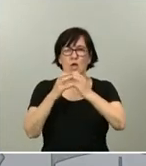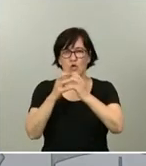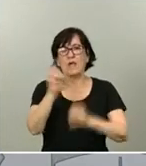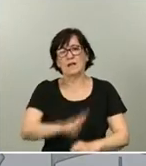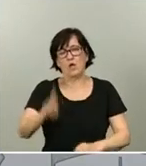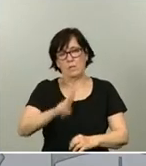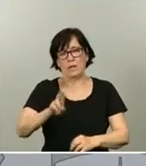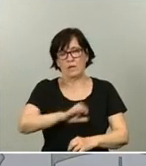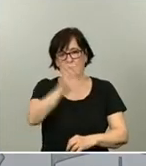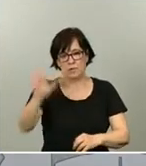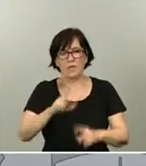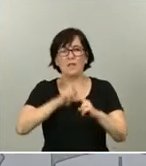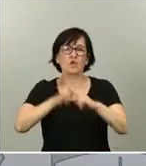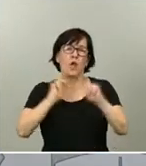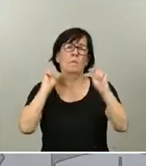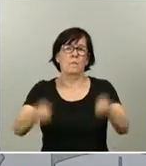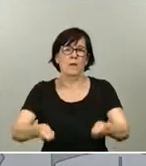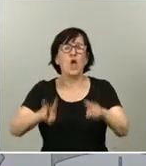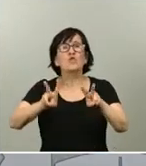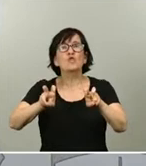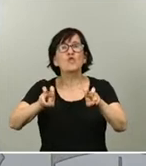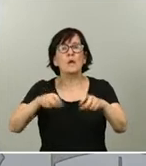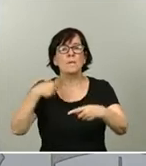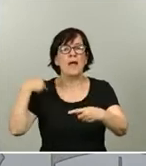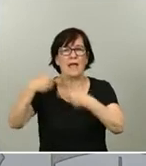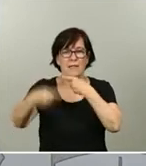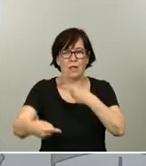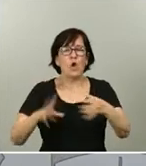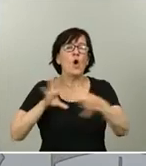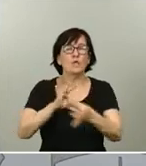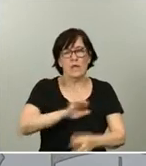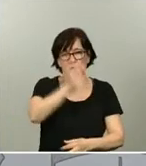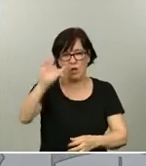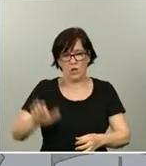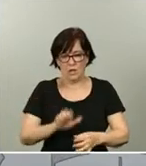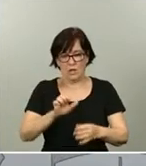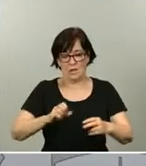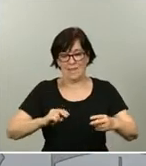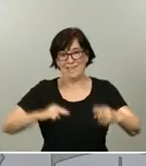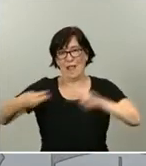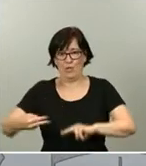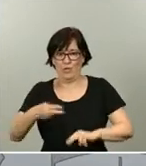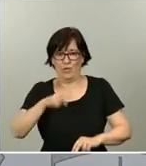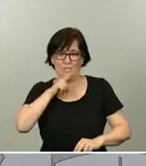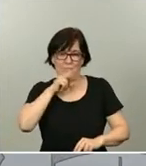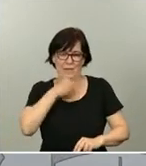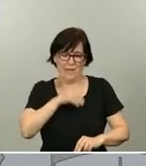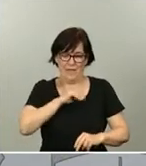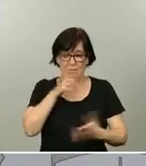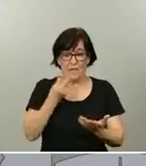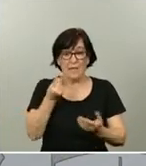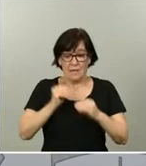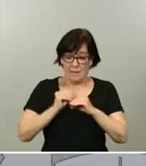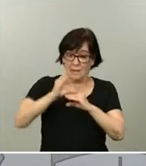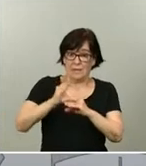que ha recibido el nombre de Nueva Generación Unión Europea, en su traducción en español. La cuantía final de la propuesta de la Comisión